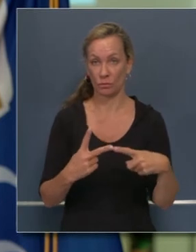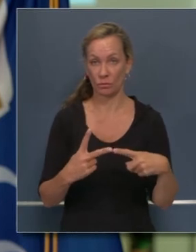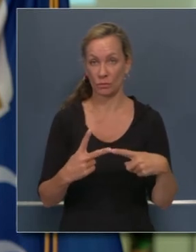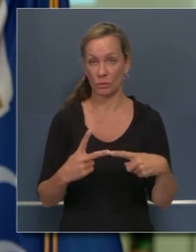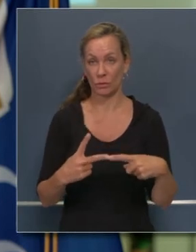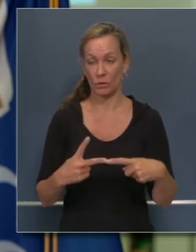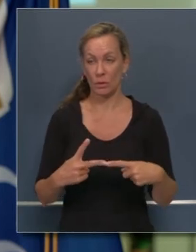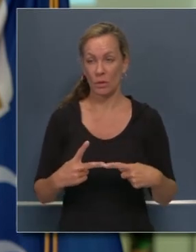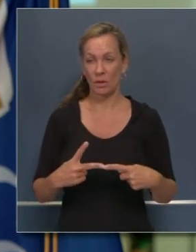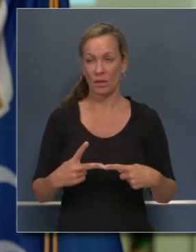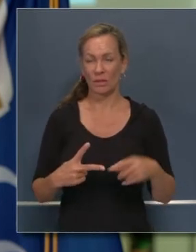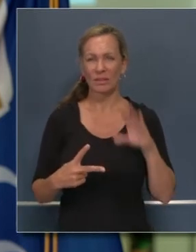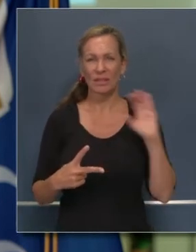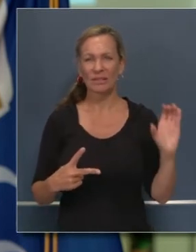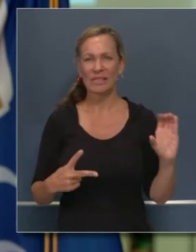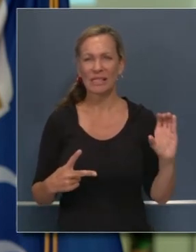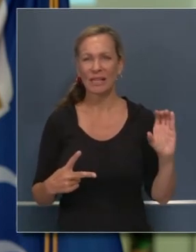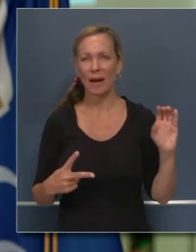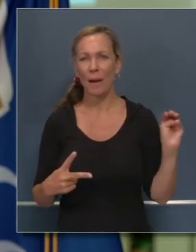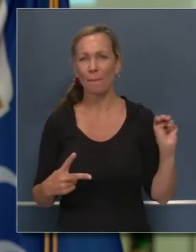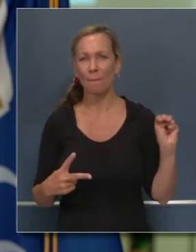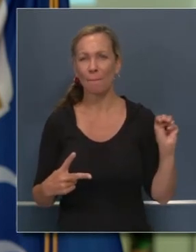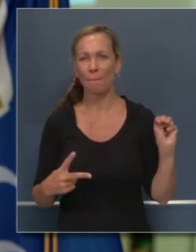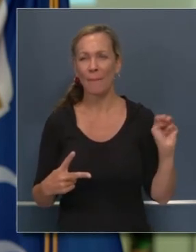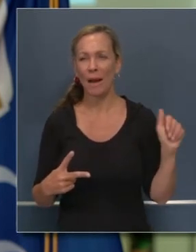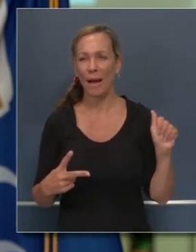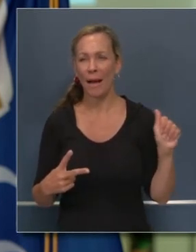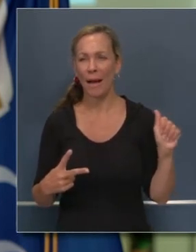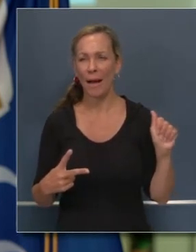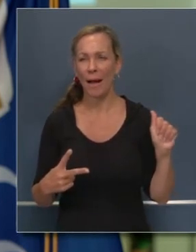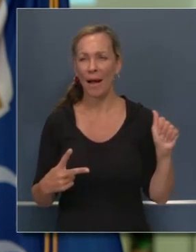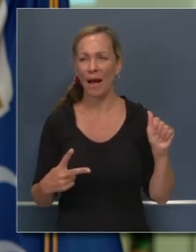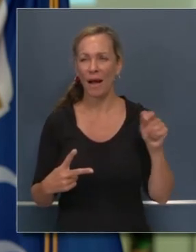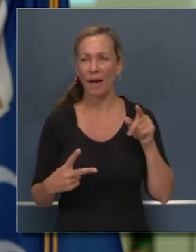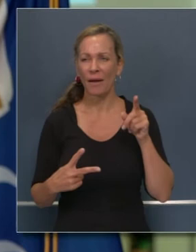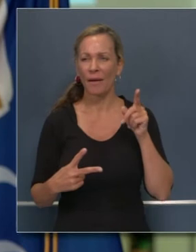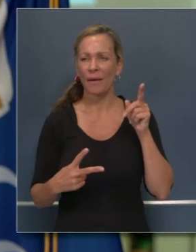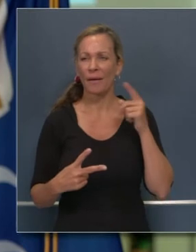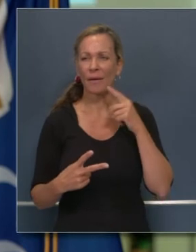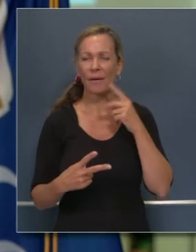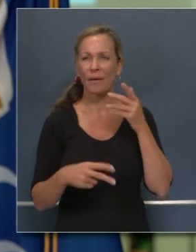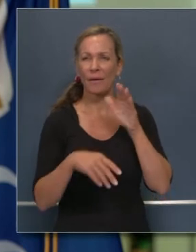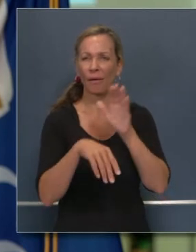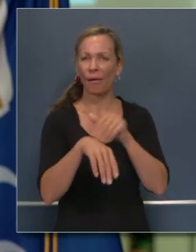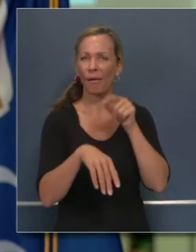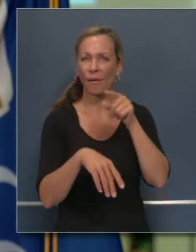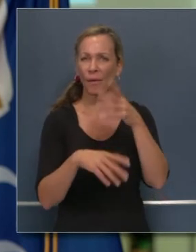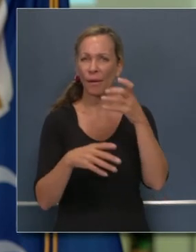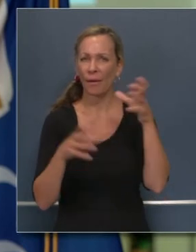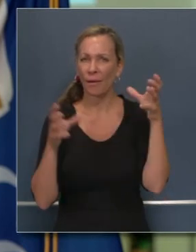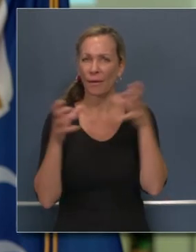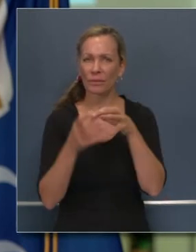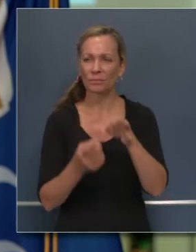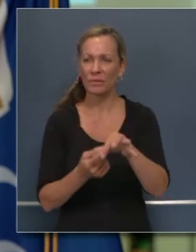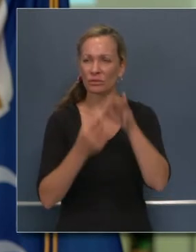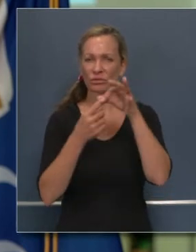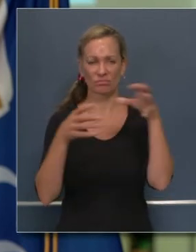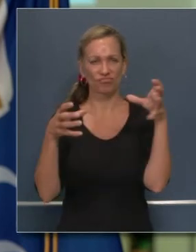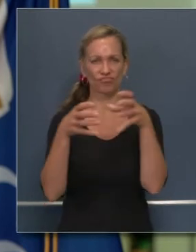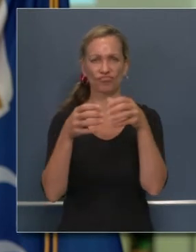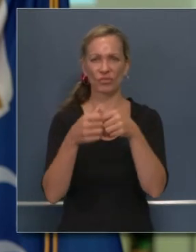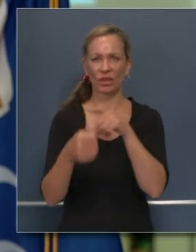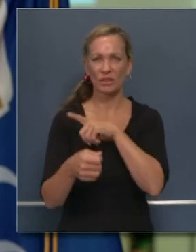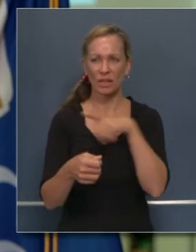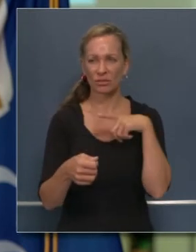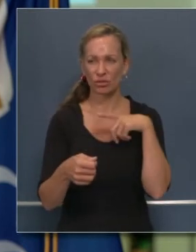El CSA, el CMA, todos los grupos de salud pública están pidiendo una sesión especial para tener mayor